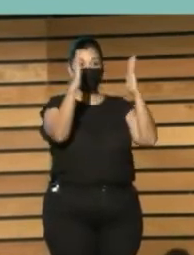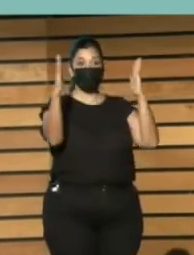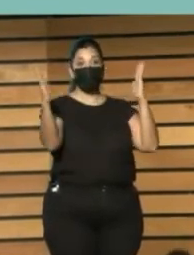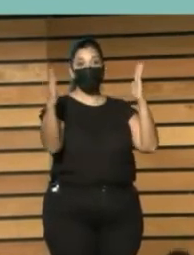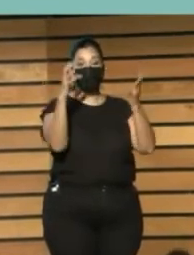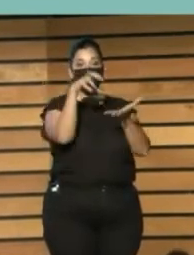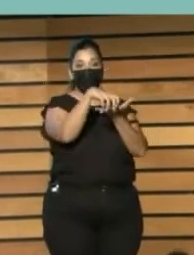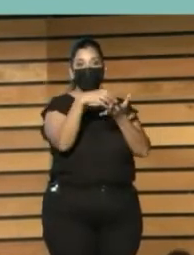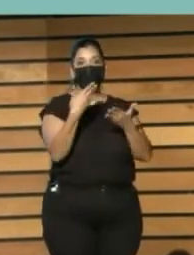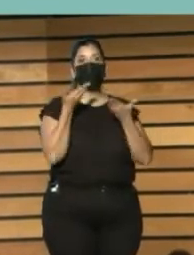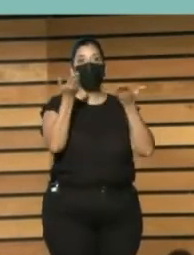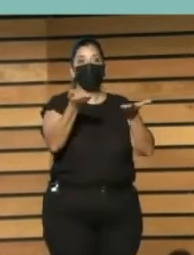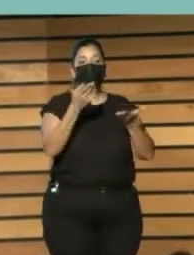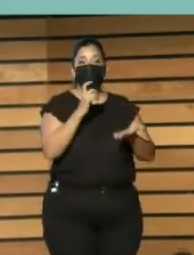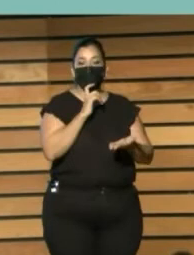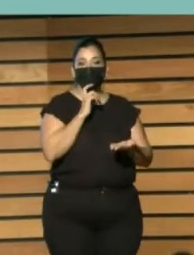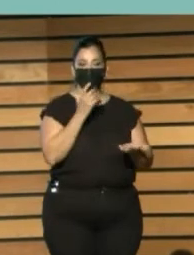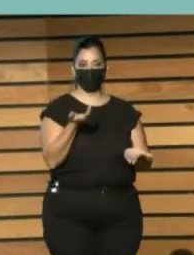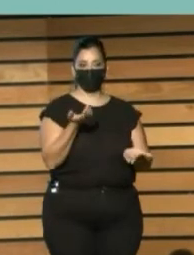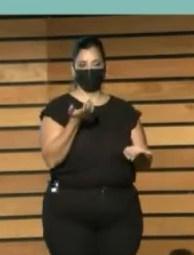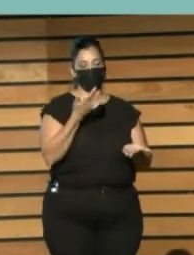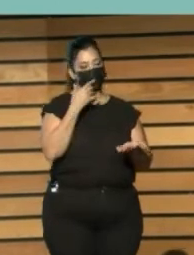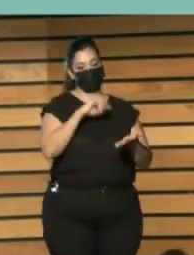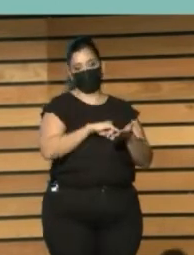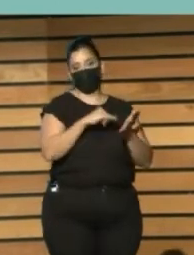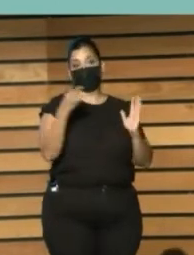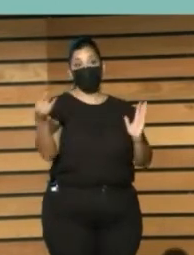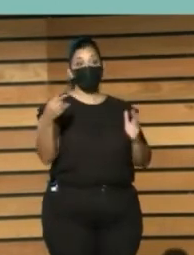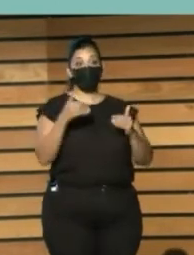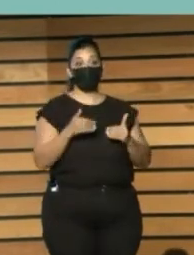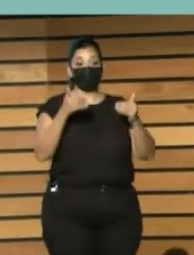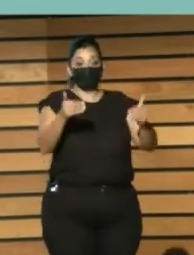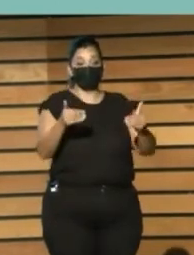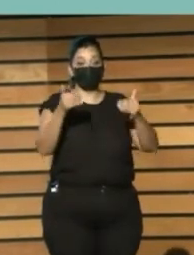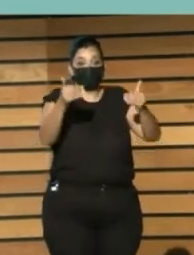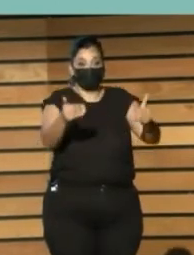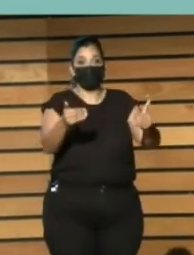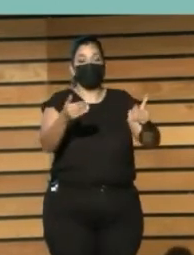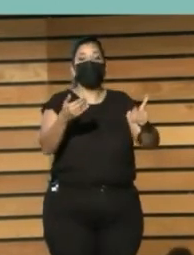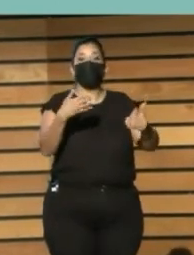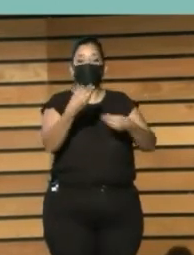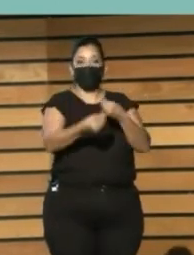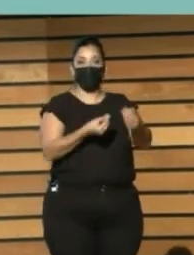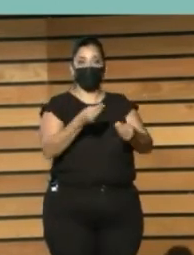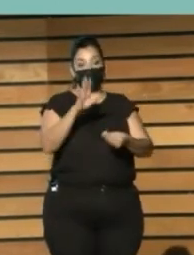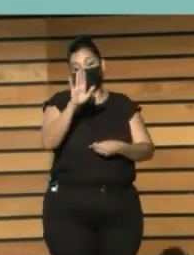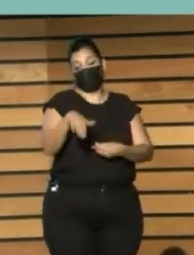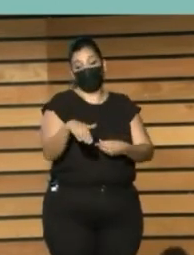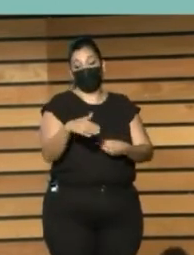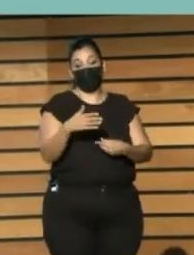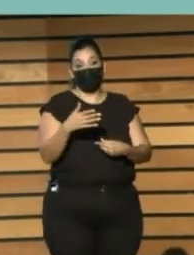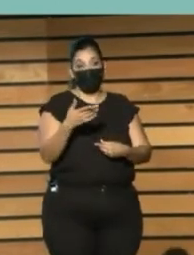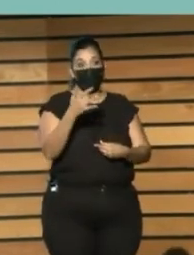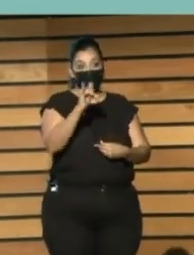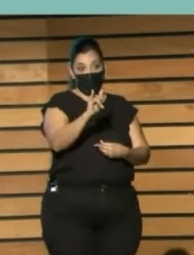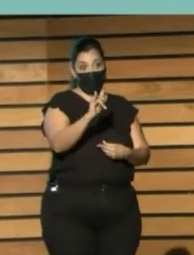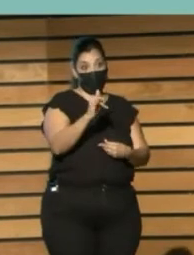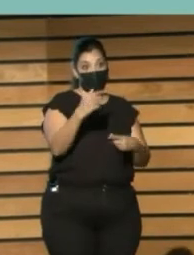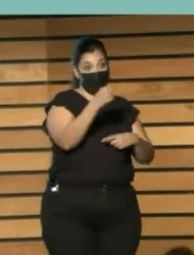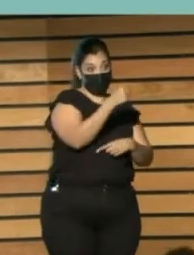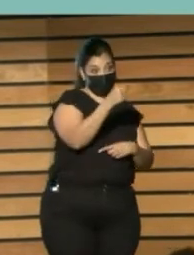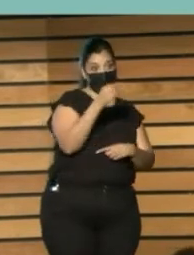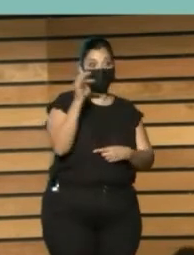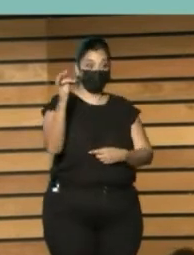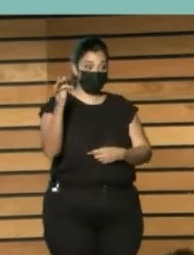Cualquier desarrollo Avance tecnológico Importante Tiene en sí mismo Ambas posibilidades